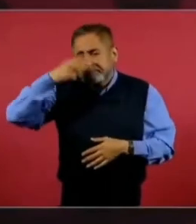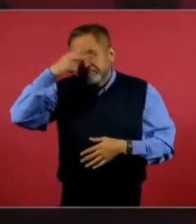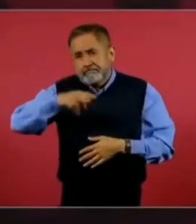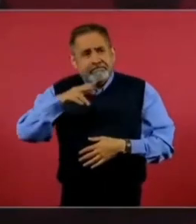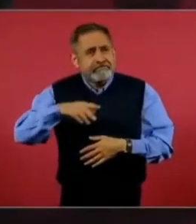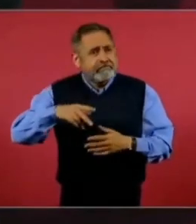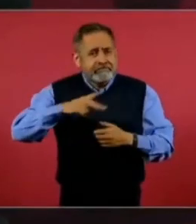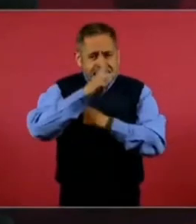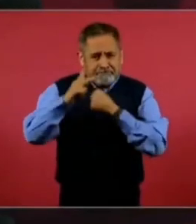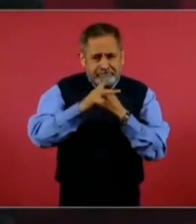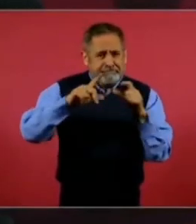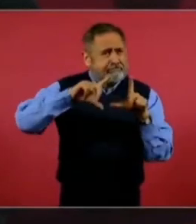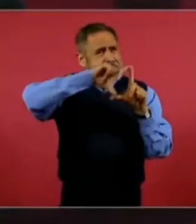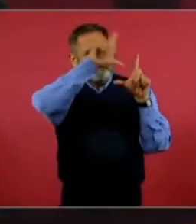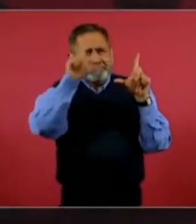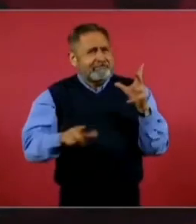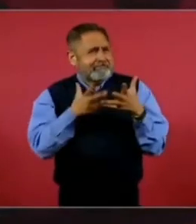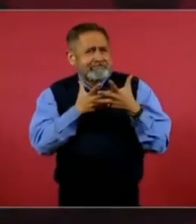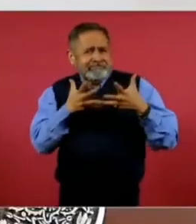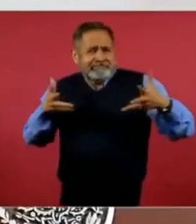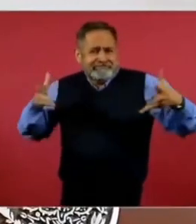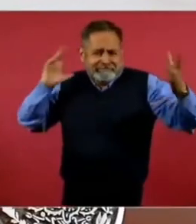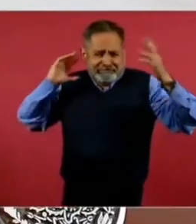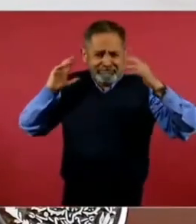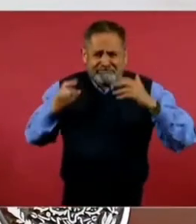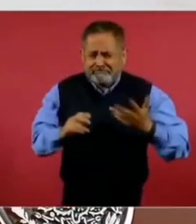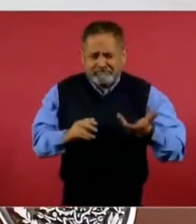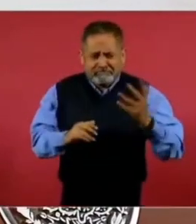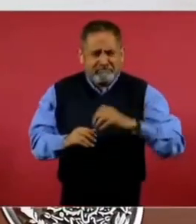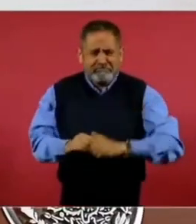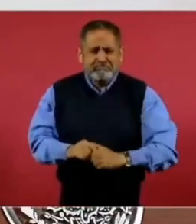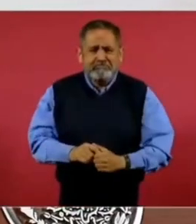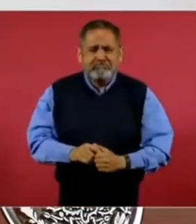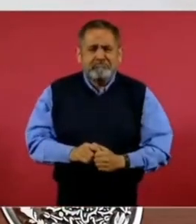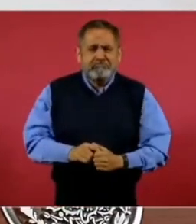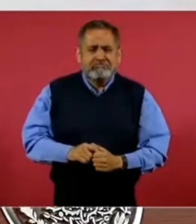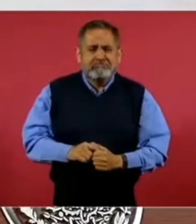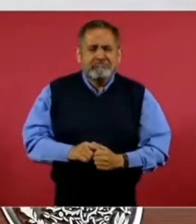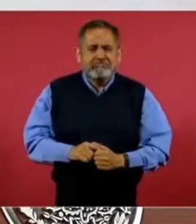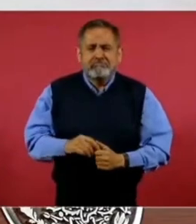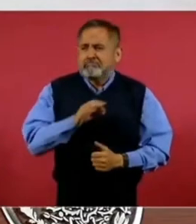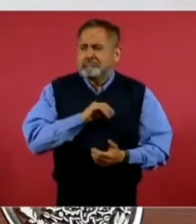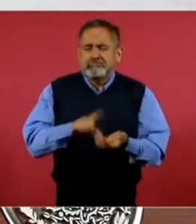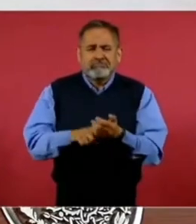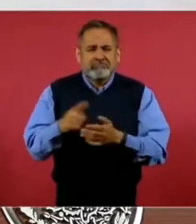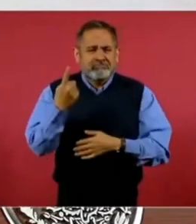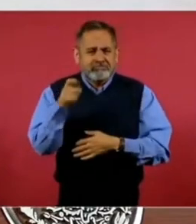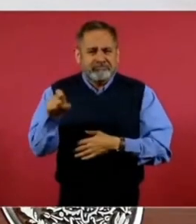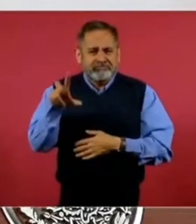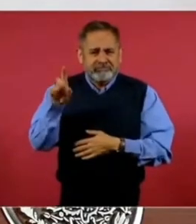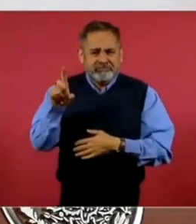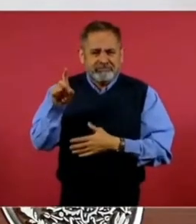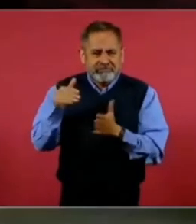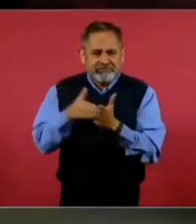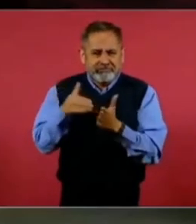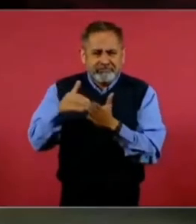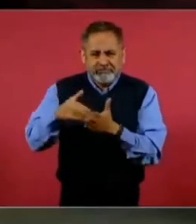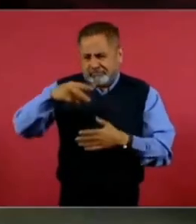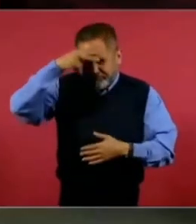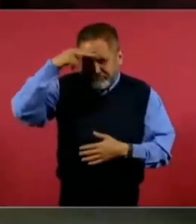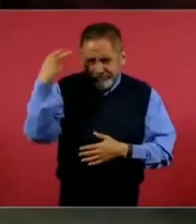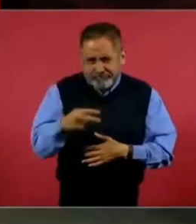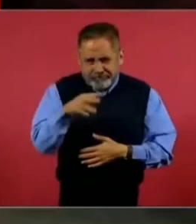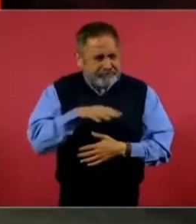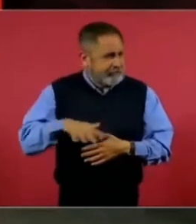grande, somos más de 130 millones de mexicanos.